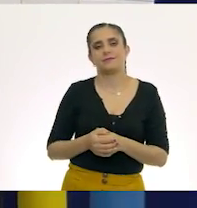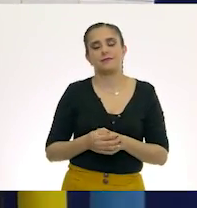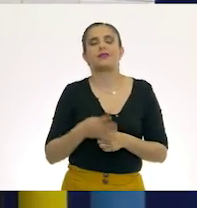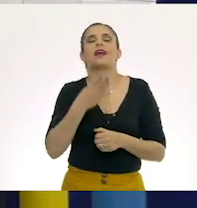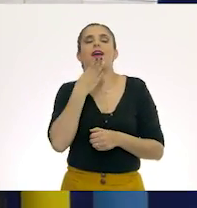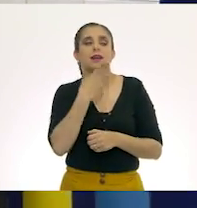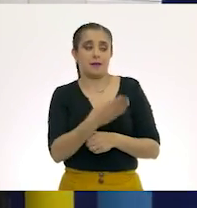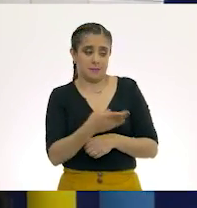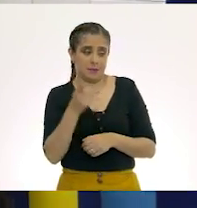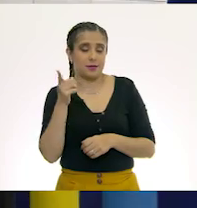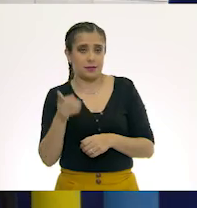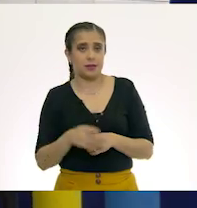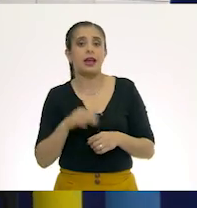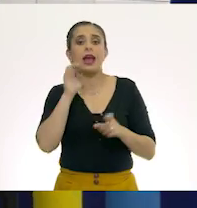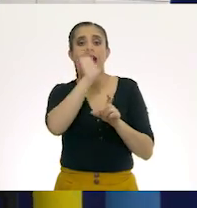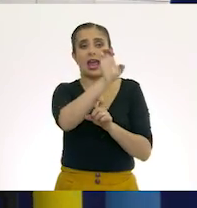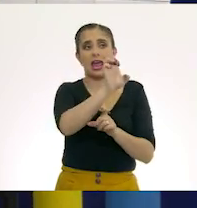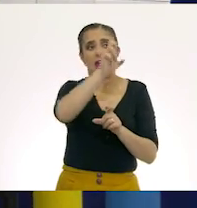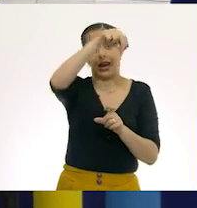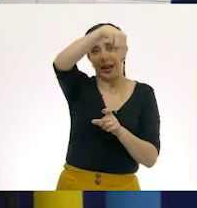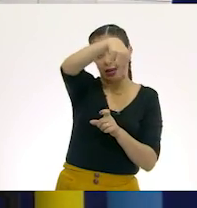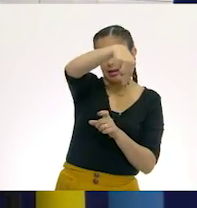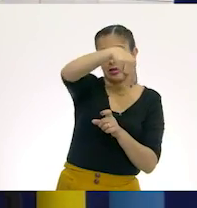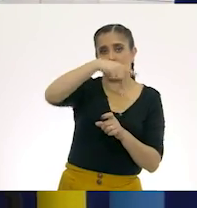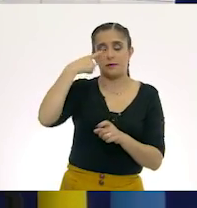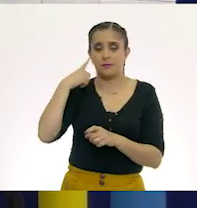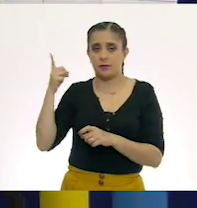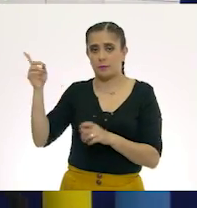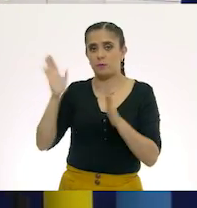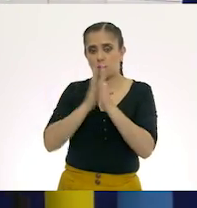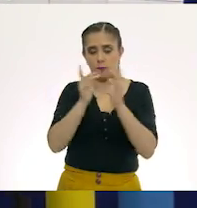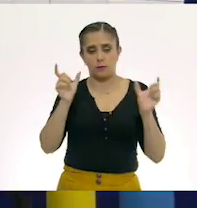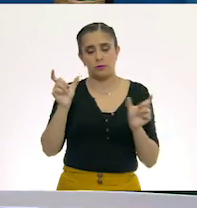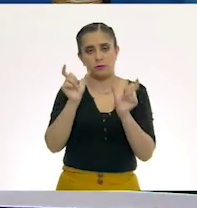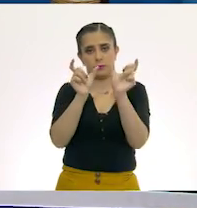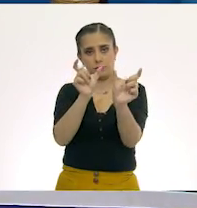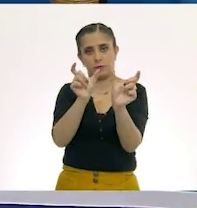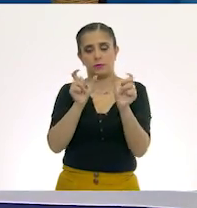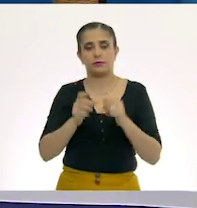maestra. ¿Sí? ¿Qué es? En. ¿Puedes colocarlo, por favor?